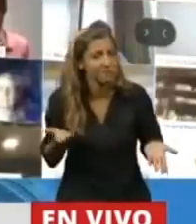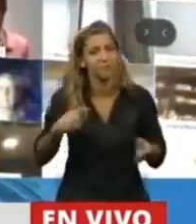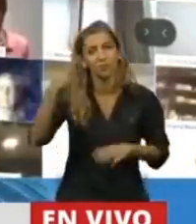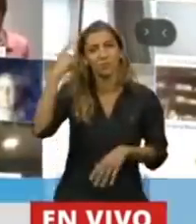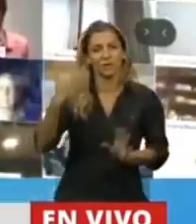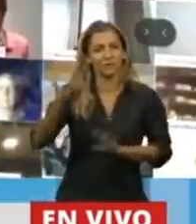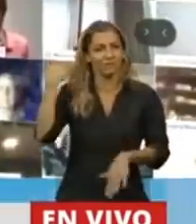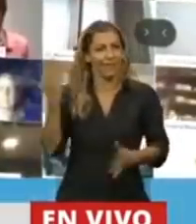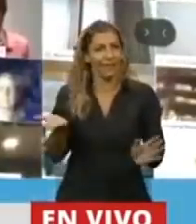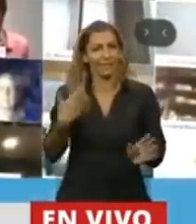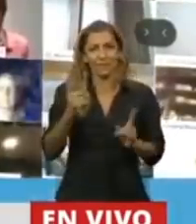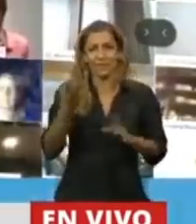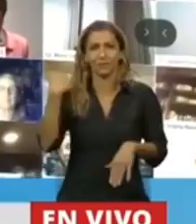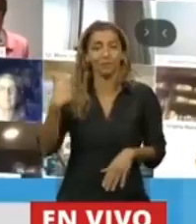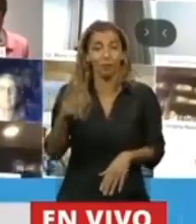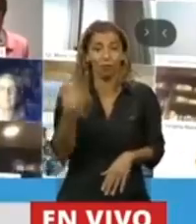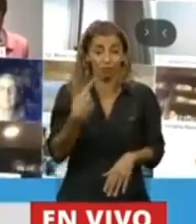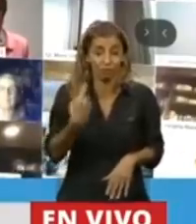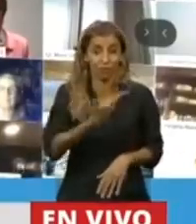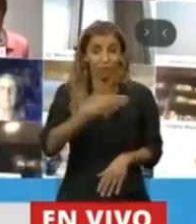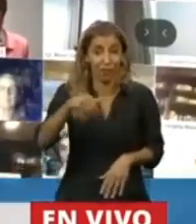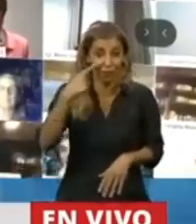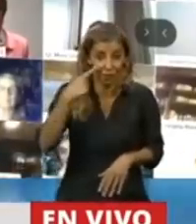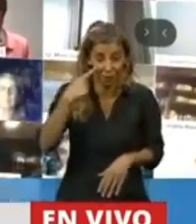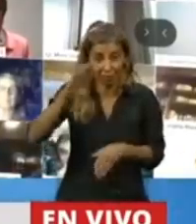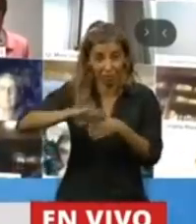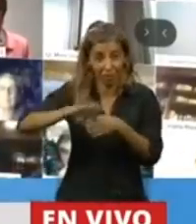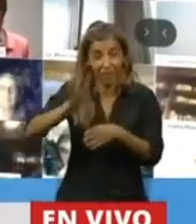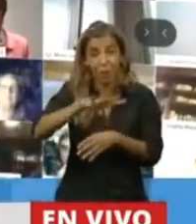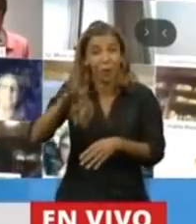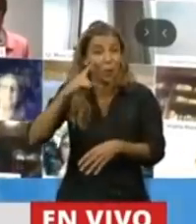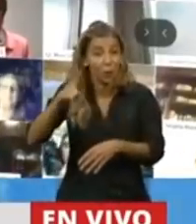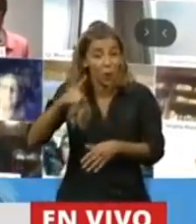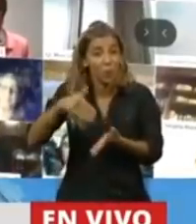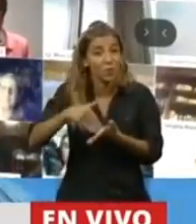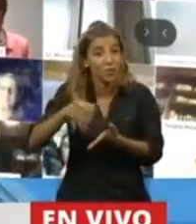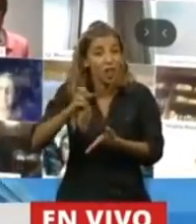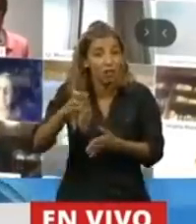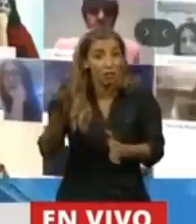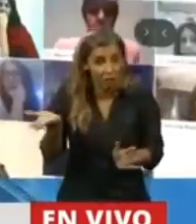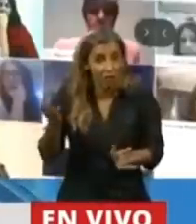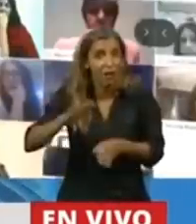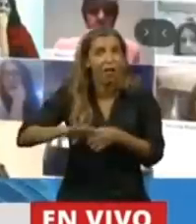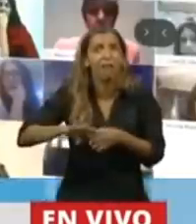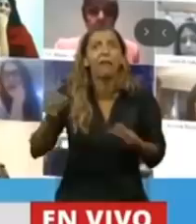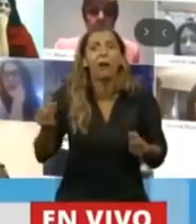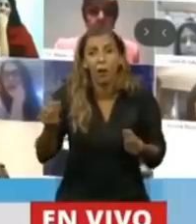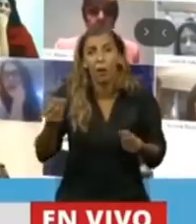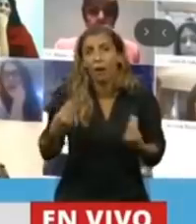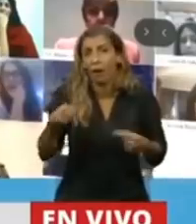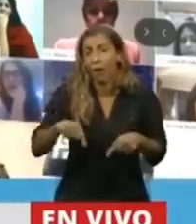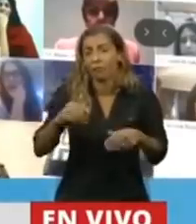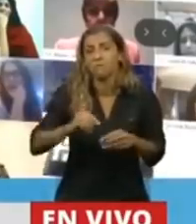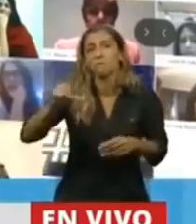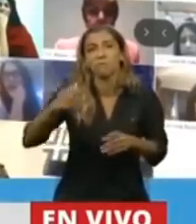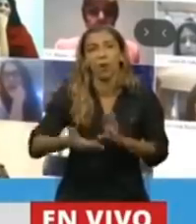deberíamos al Fondo Monetario Internacional 44 mil millones de dólares, porque ya habíamos cancelado la deuda en diciembre de 2005